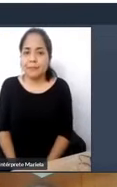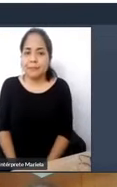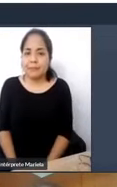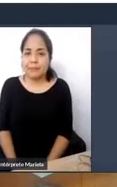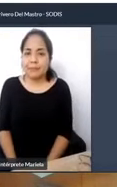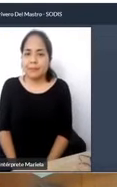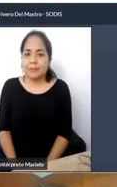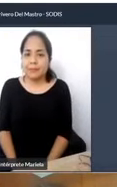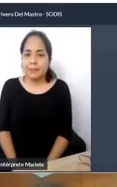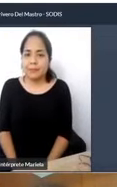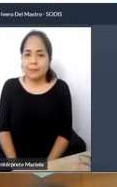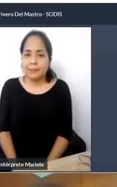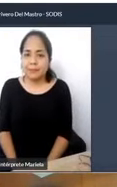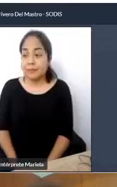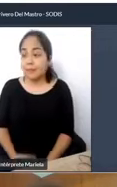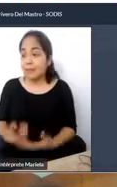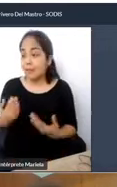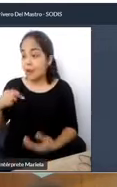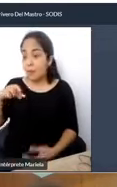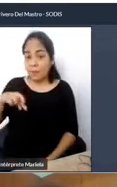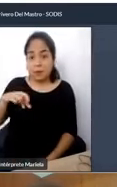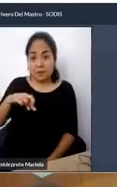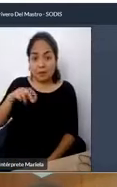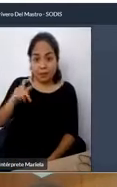El PPT que tengo preparado.